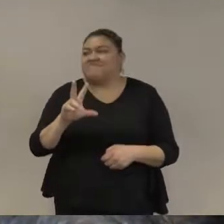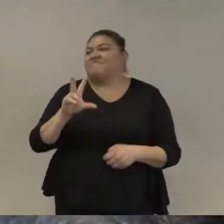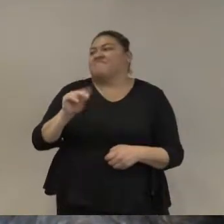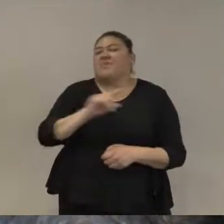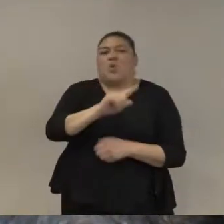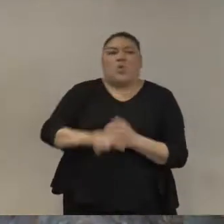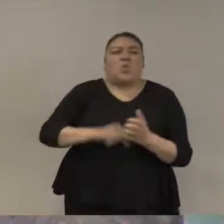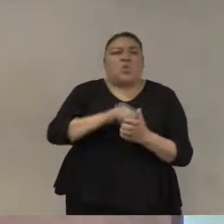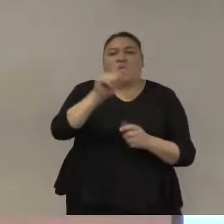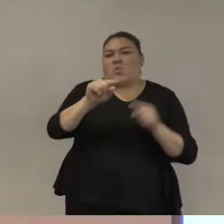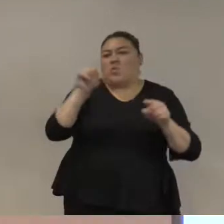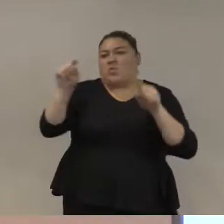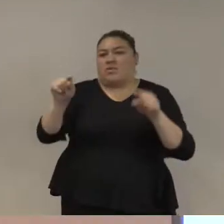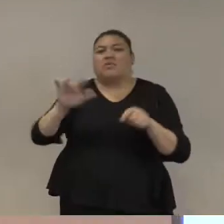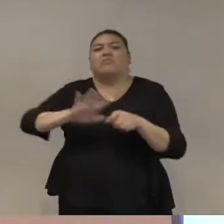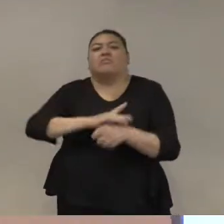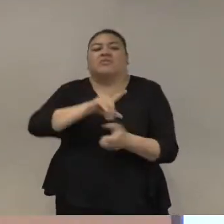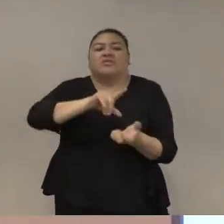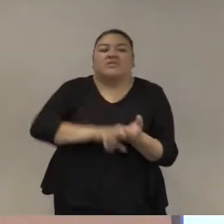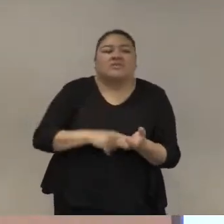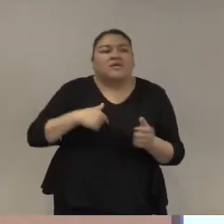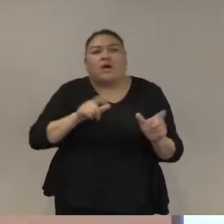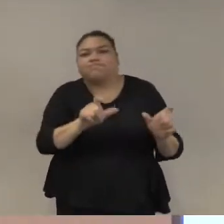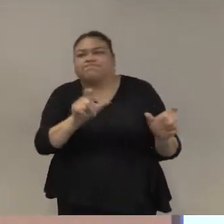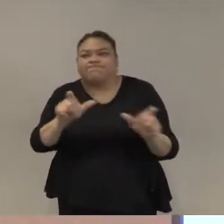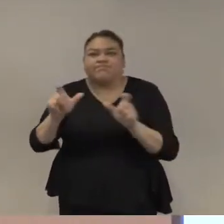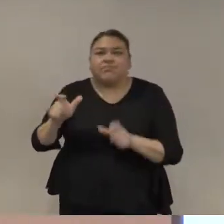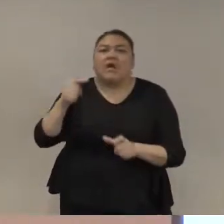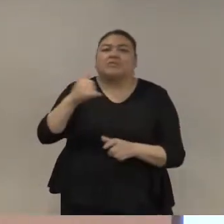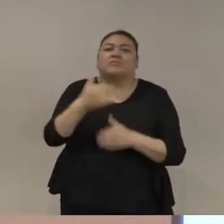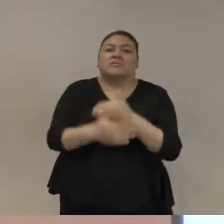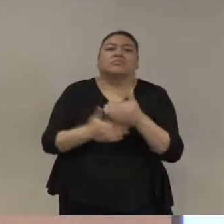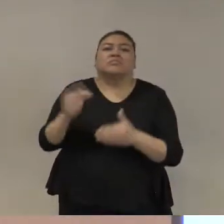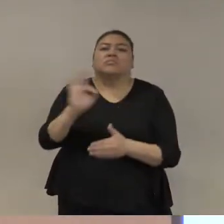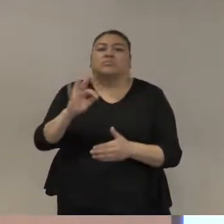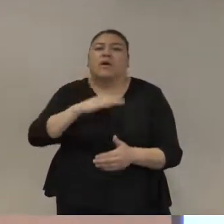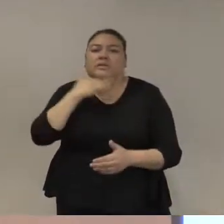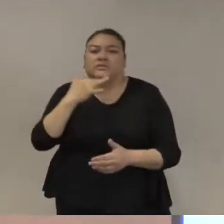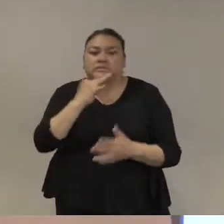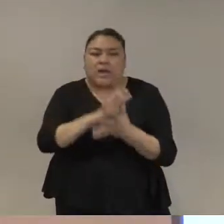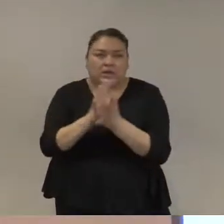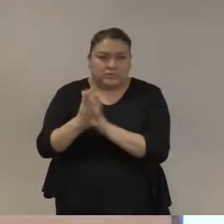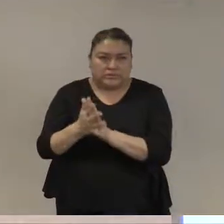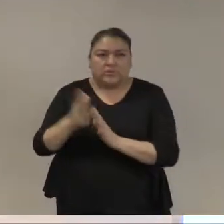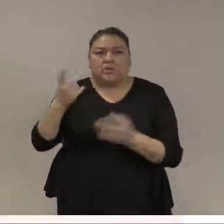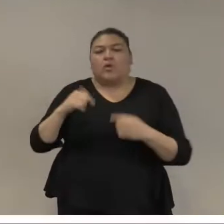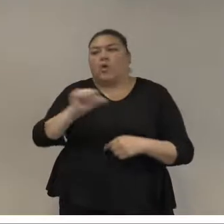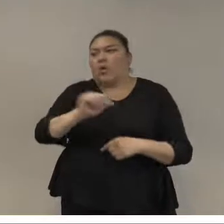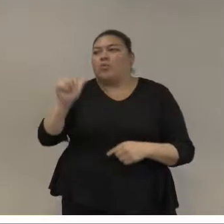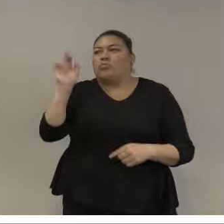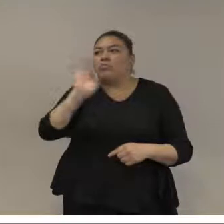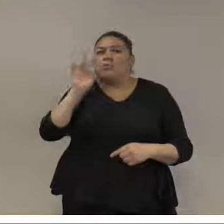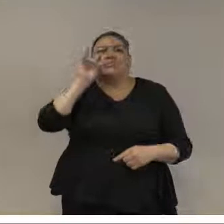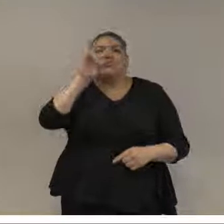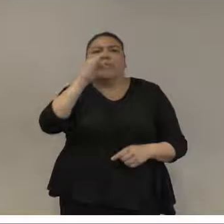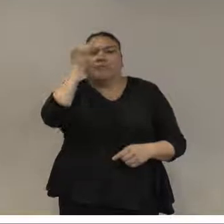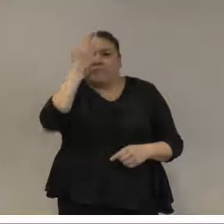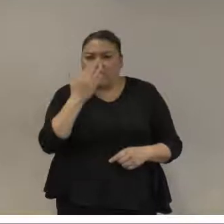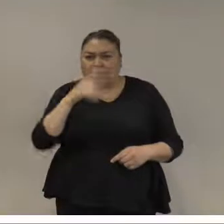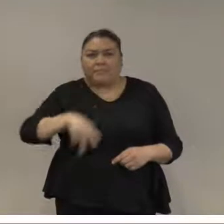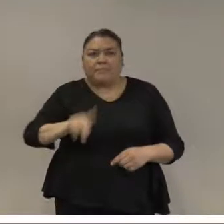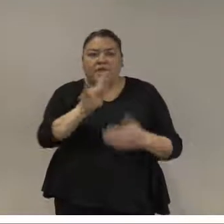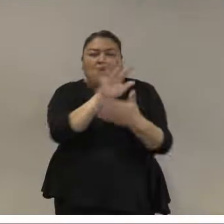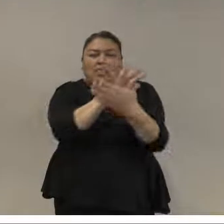que asume papeles de seguridad interna. Otros dos apartes que no se leen bien desde sus asientos tienen que ver con